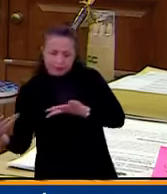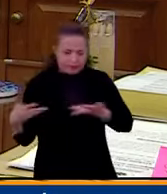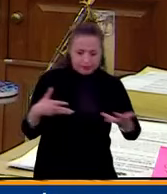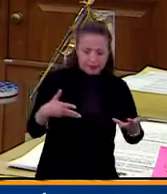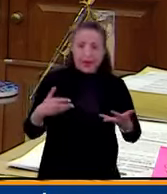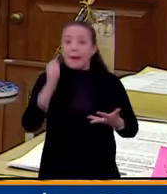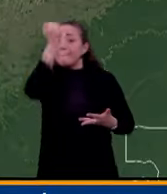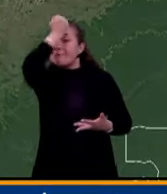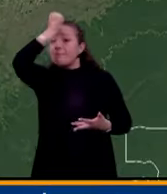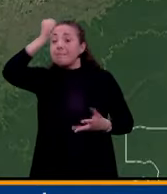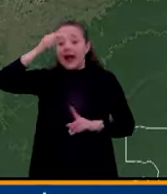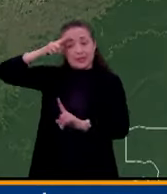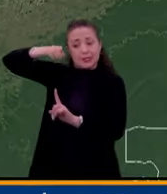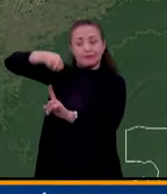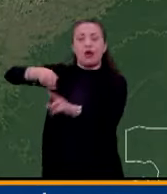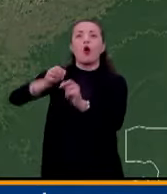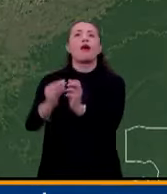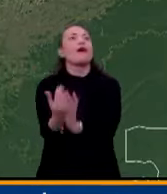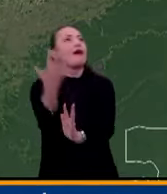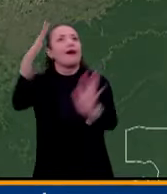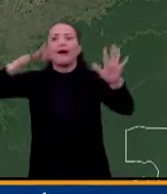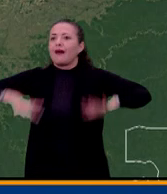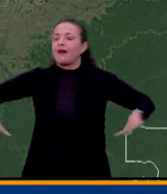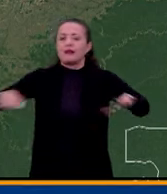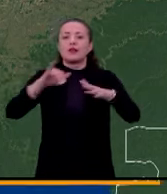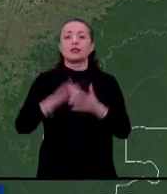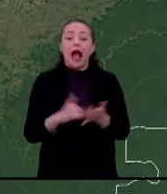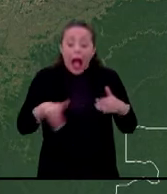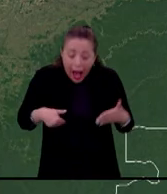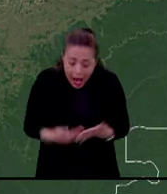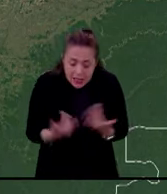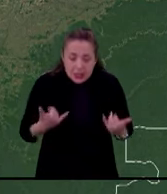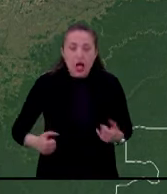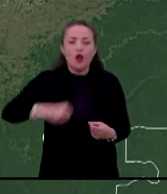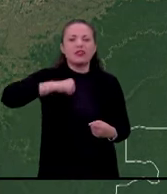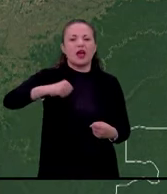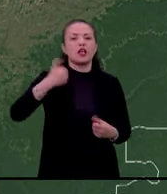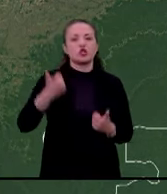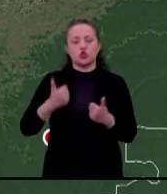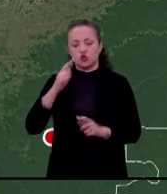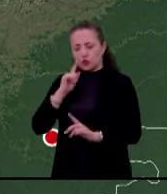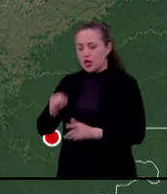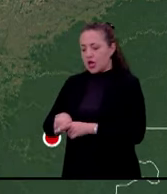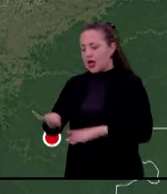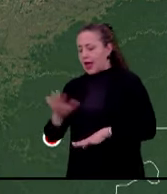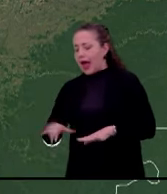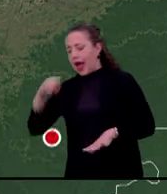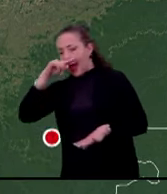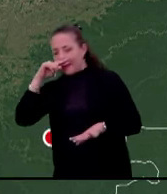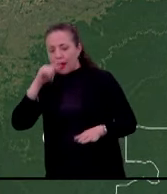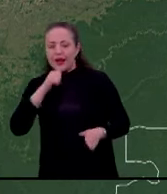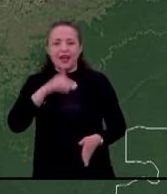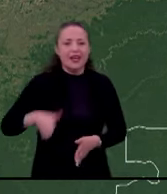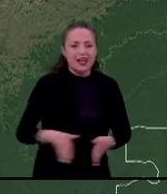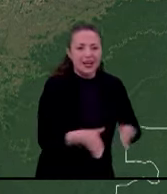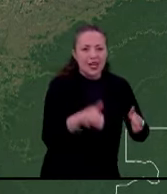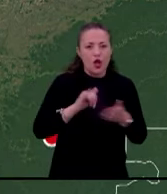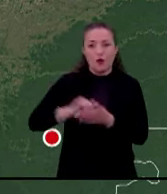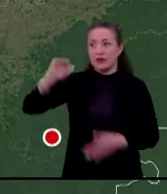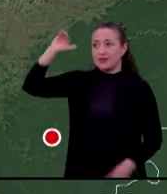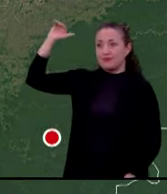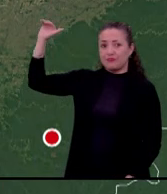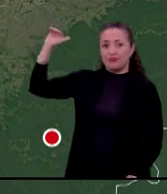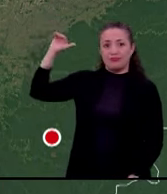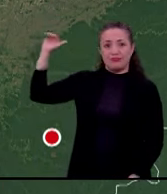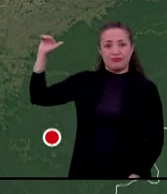es la naturaleza. Hasta hoy han sido declaradas sujetos de derechos la Amazonía, los ríos Cauca, Magdalena, Quindío, Pance, La Plata,